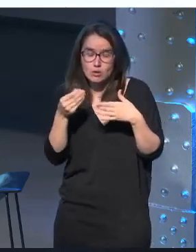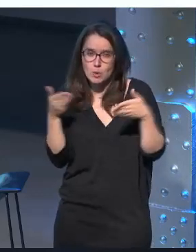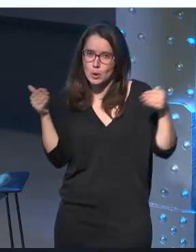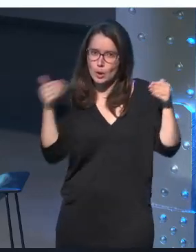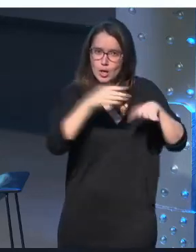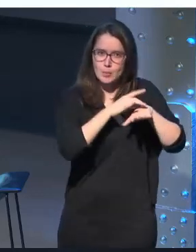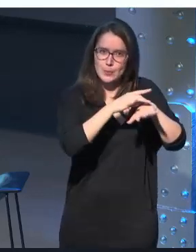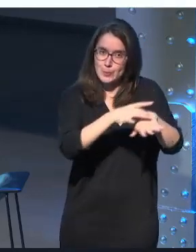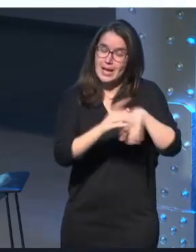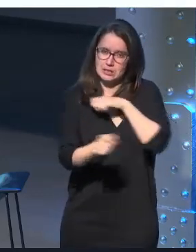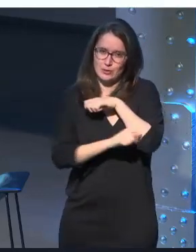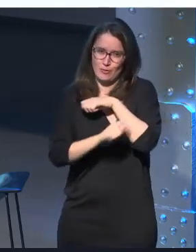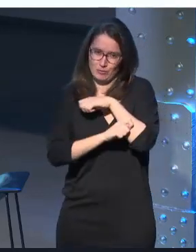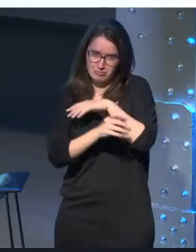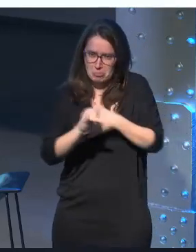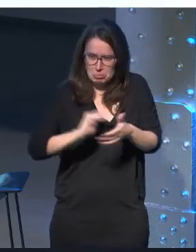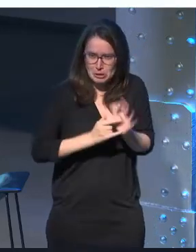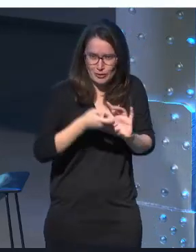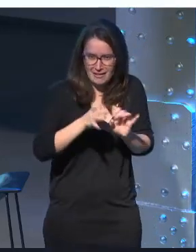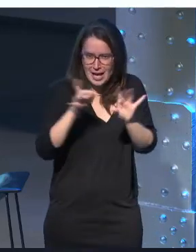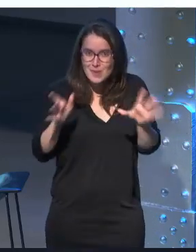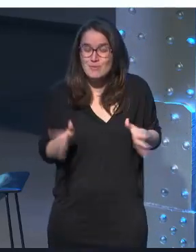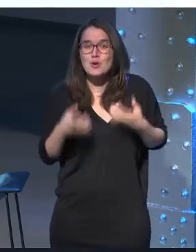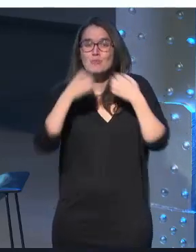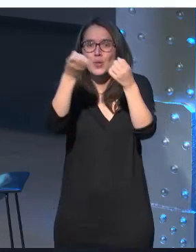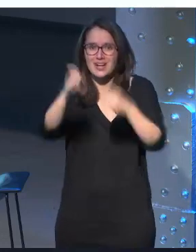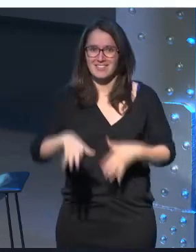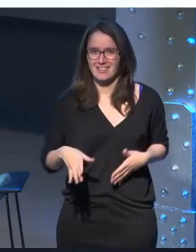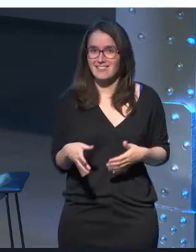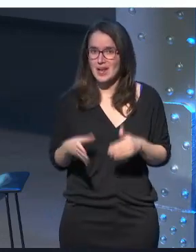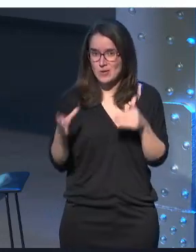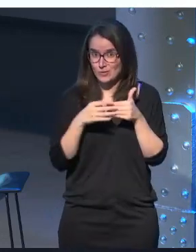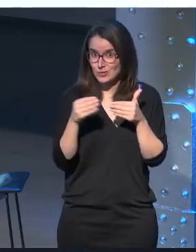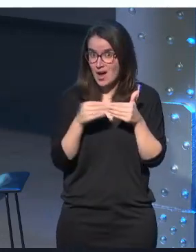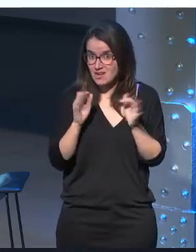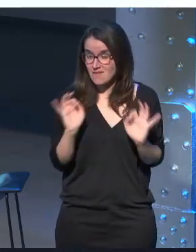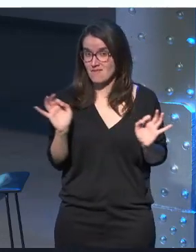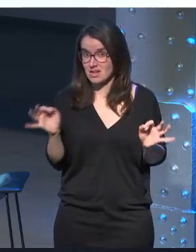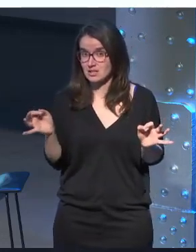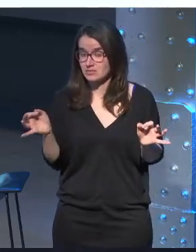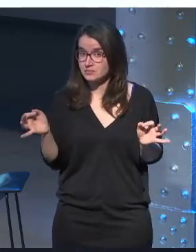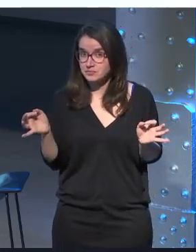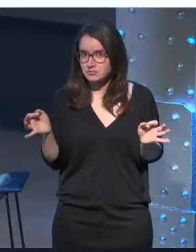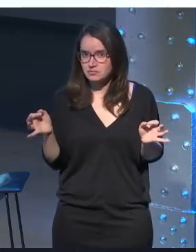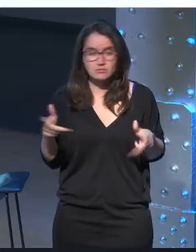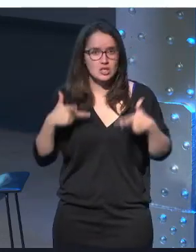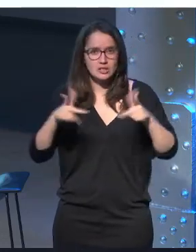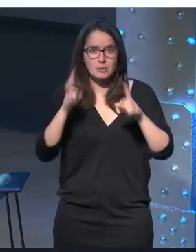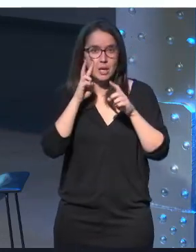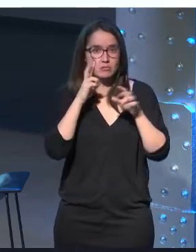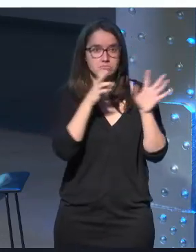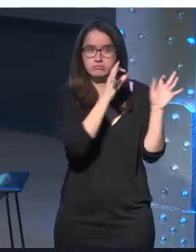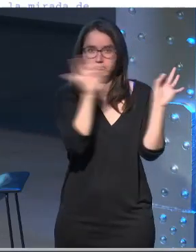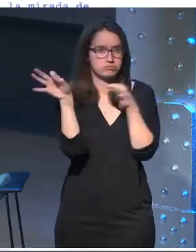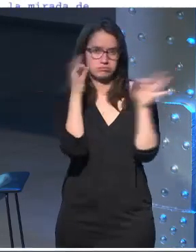técnicas hay trucos hay métodos por supuesto pero el poder ahora lo tiene evidentemente el usuario que es libre de mirar a donde